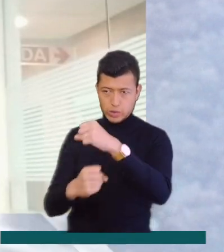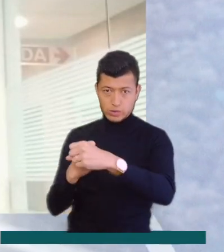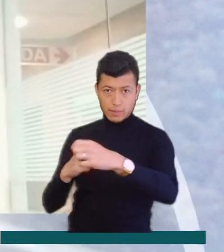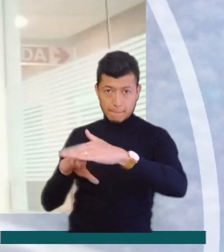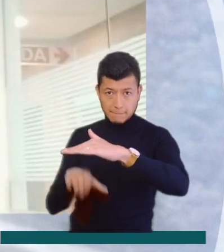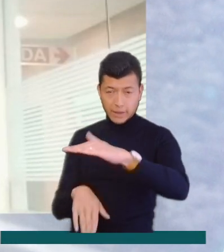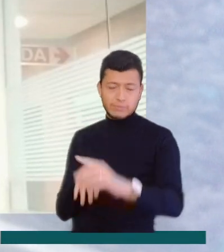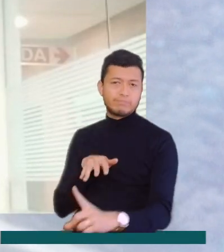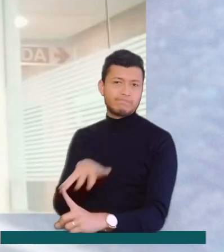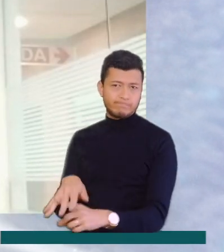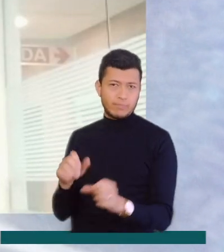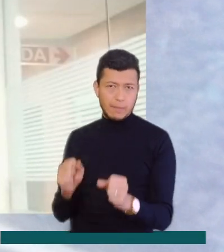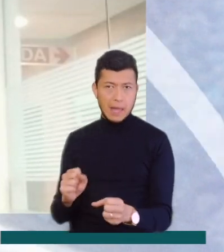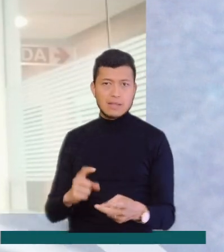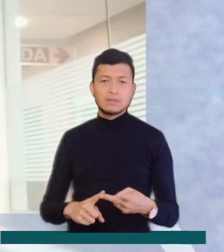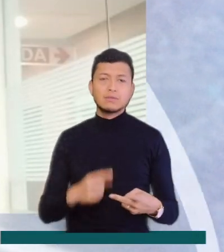años,